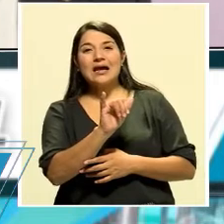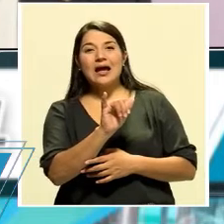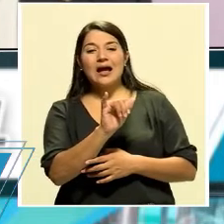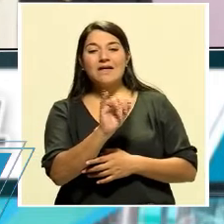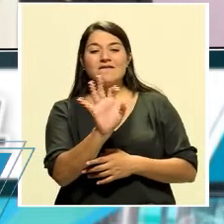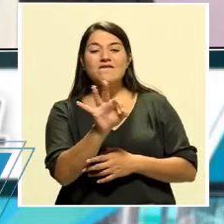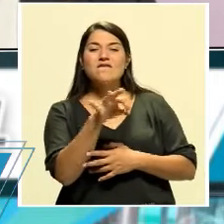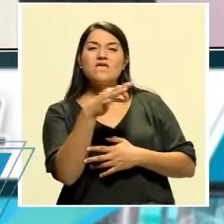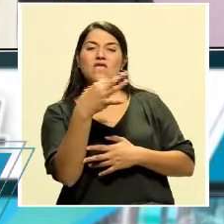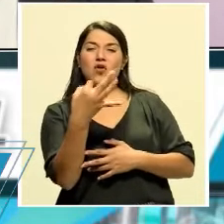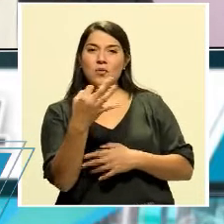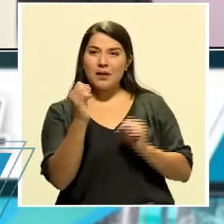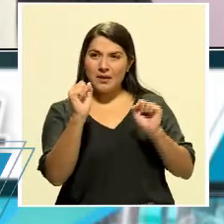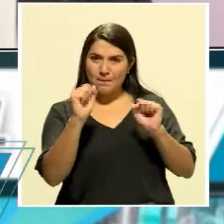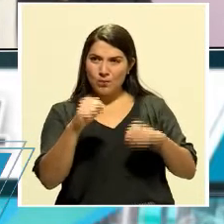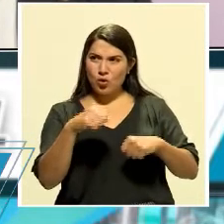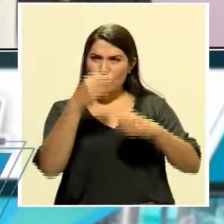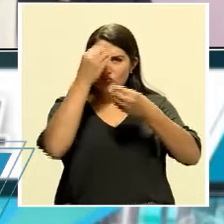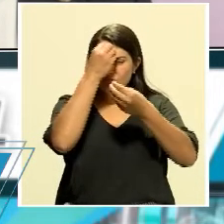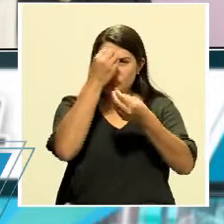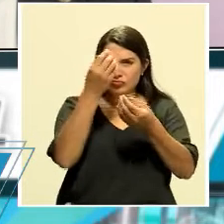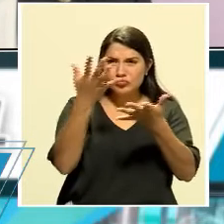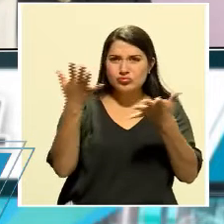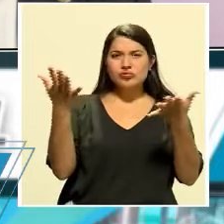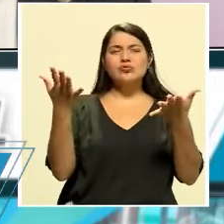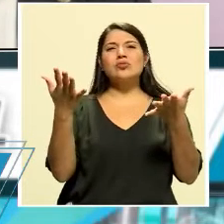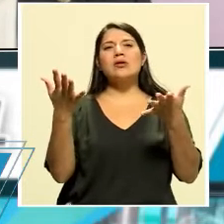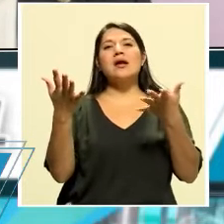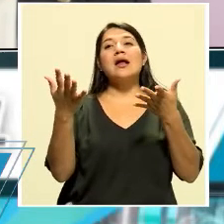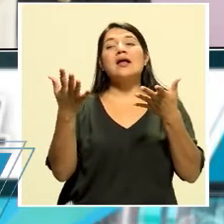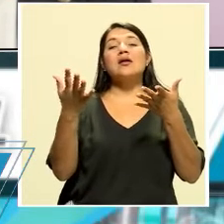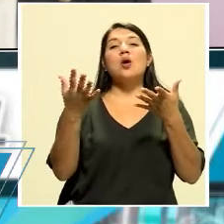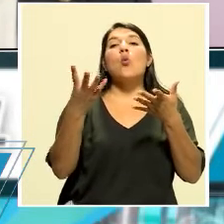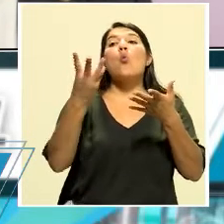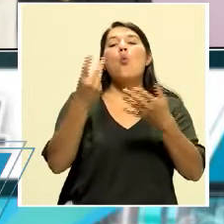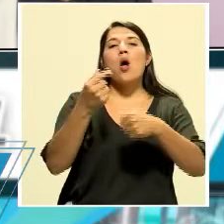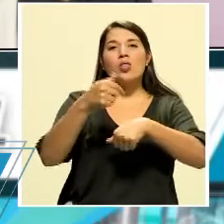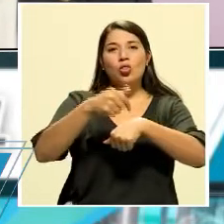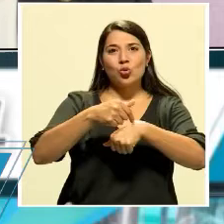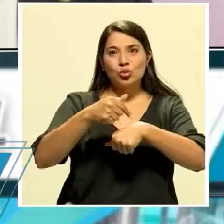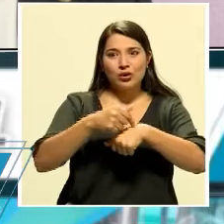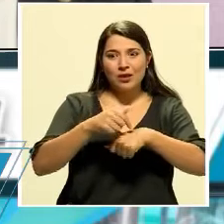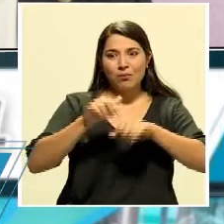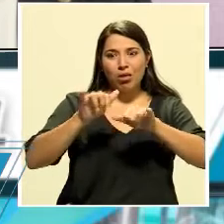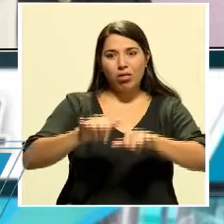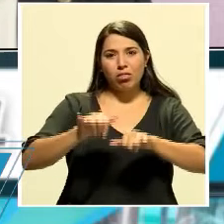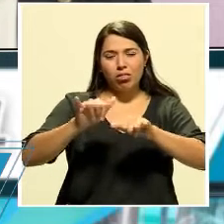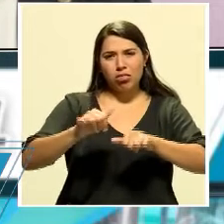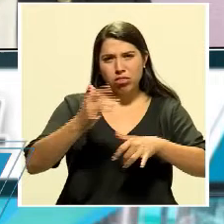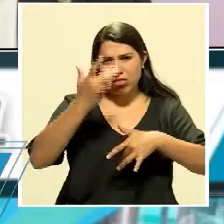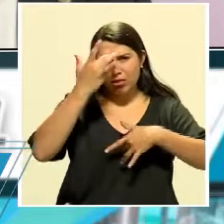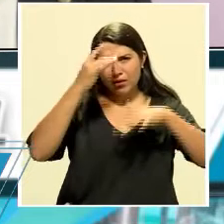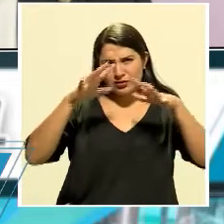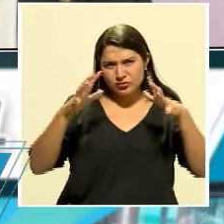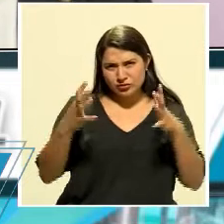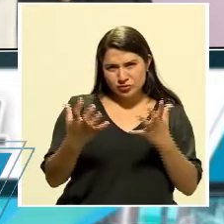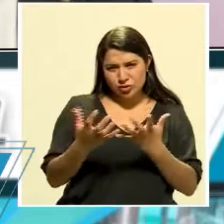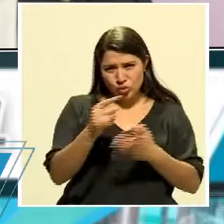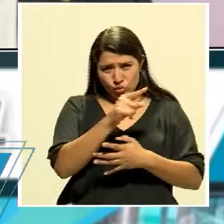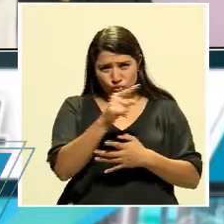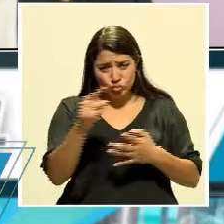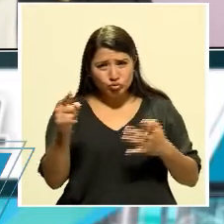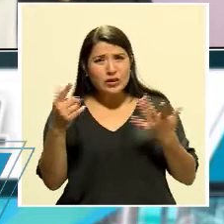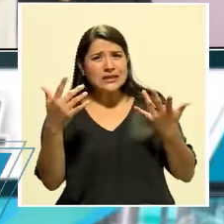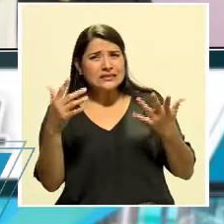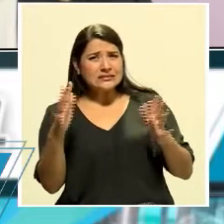el tiempo que esto iba a durar, ¿fue pensado, fue calculado, fue